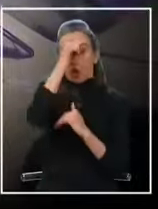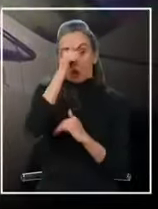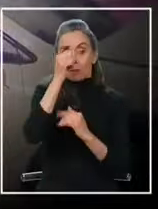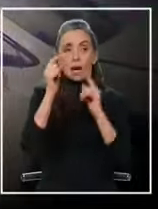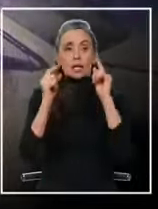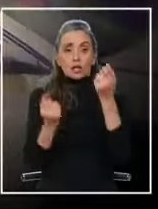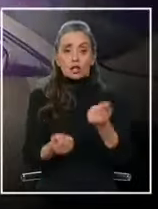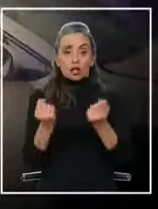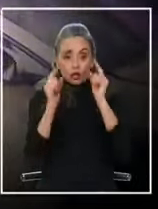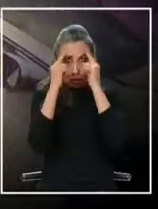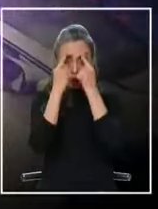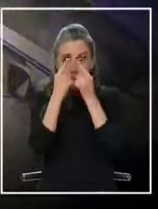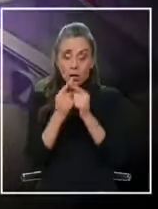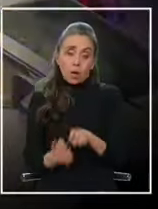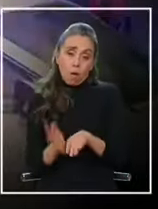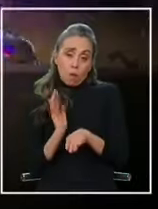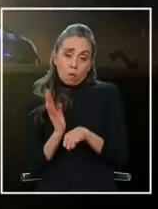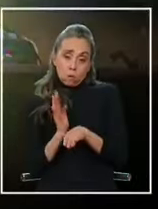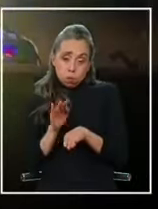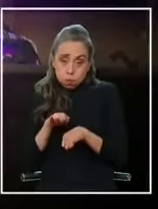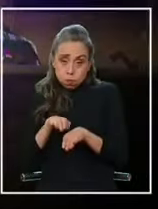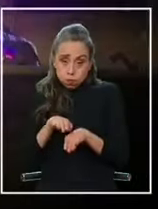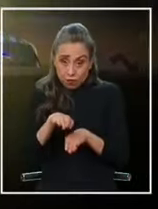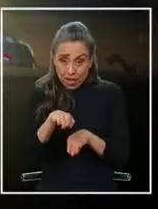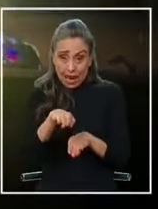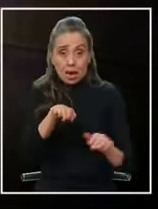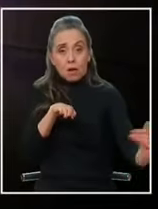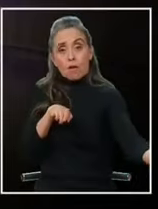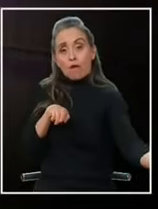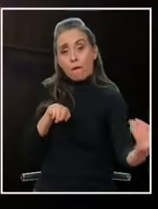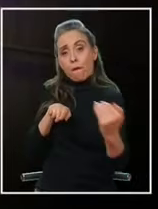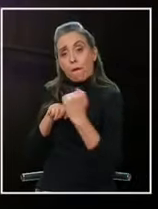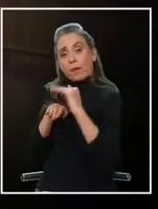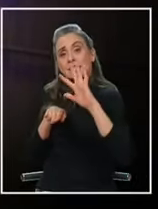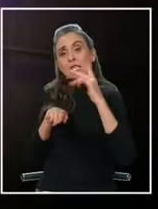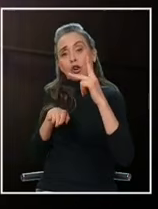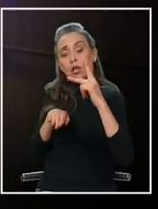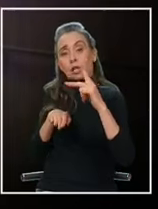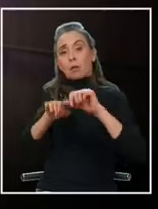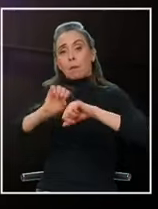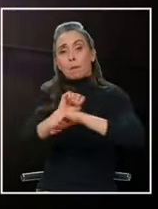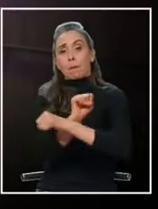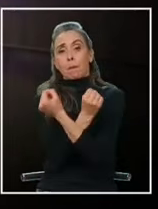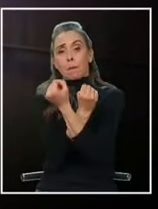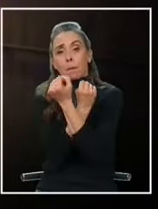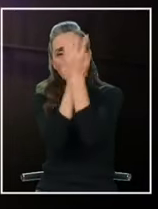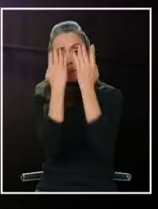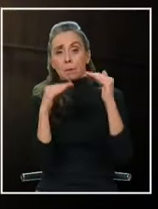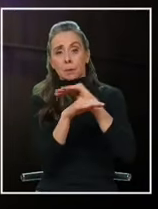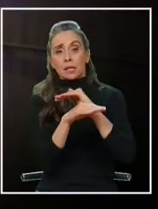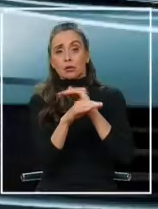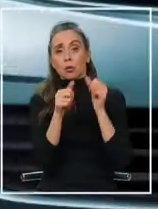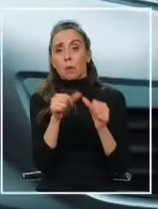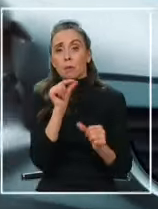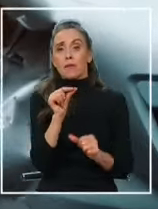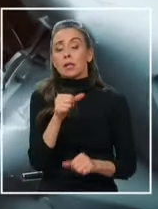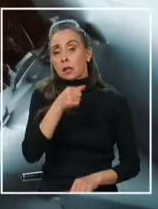avanzó cerca de cinco kilómetros. Quedó en prisión preventiva. Iba bajo los efectos de la cocaína.